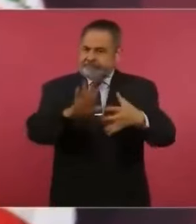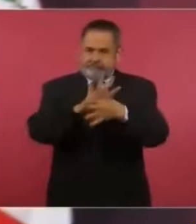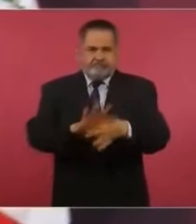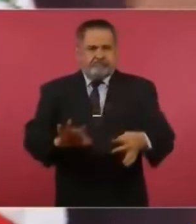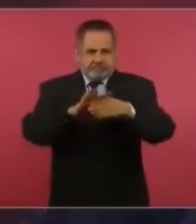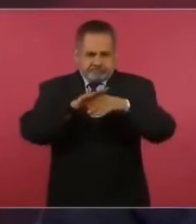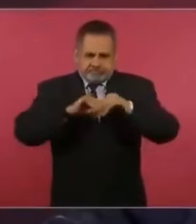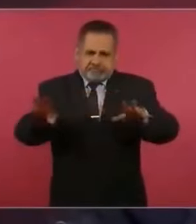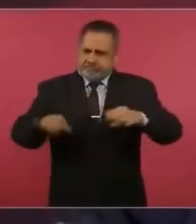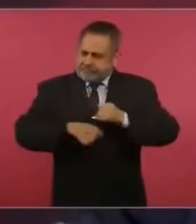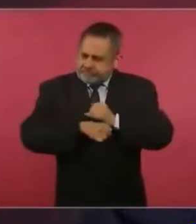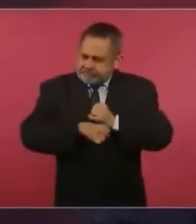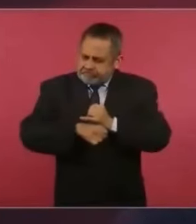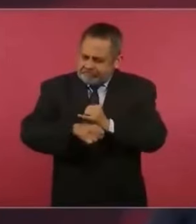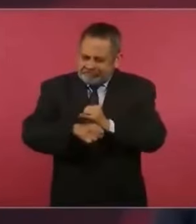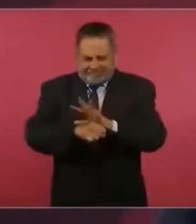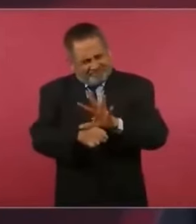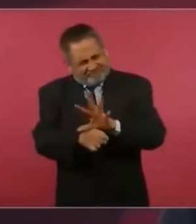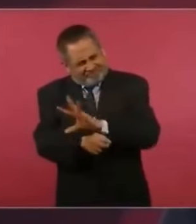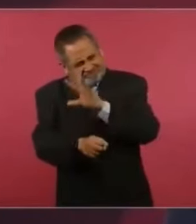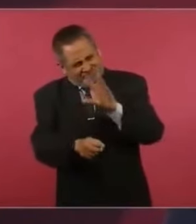toda la investigación sobre esto.